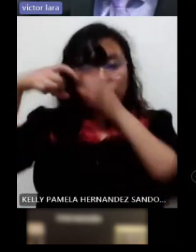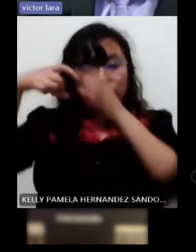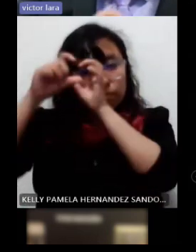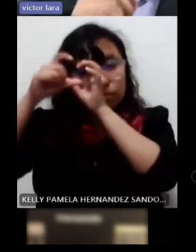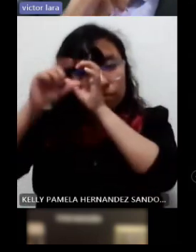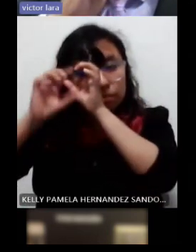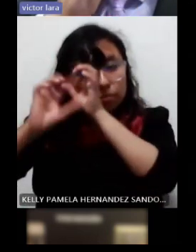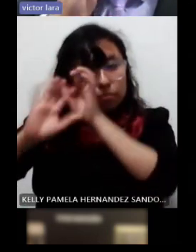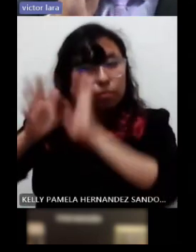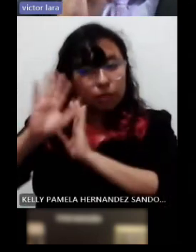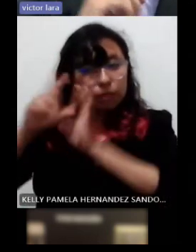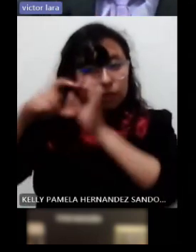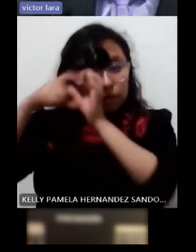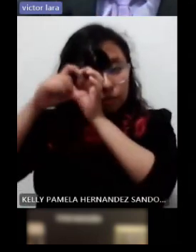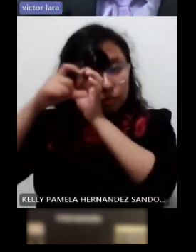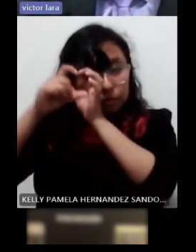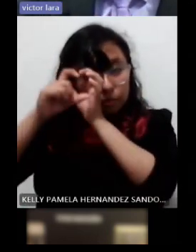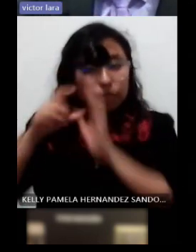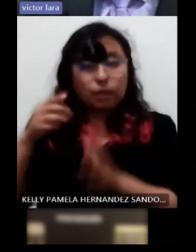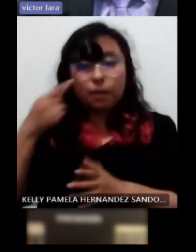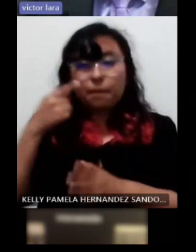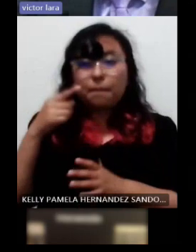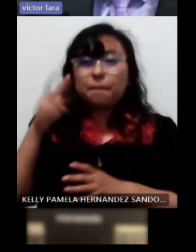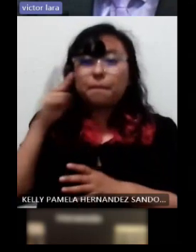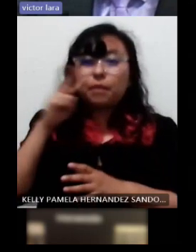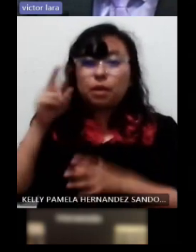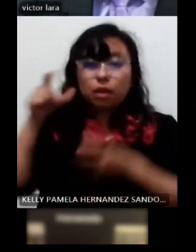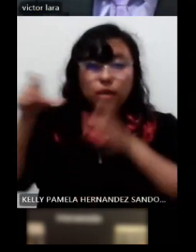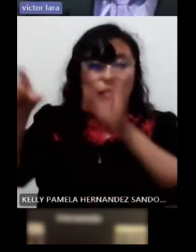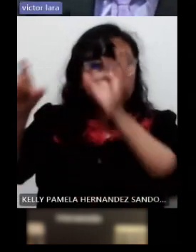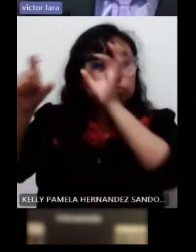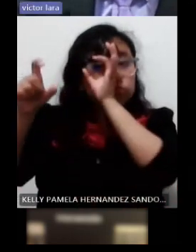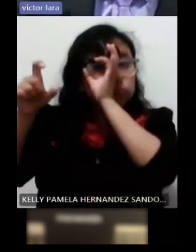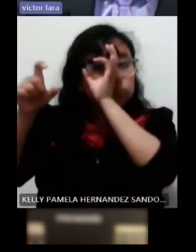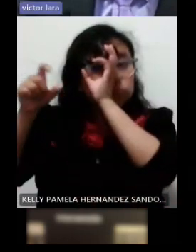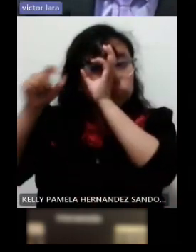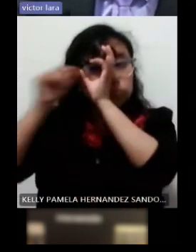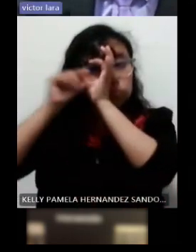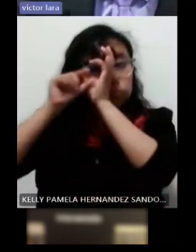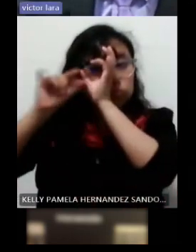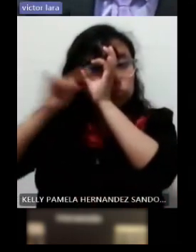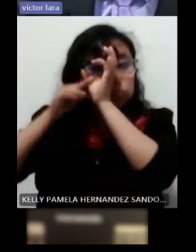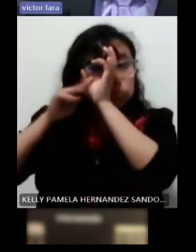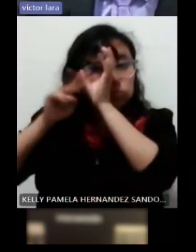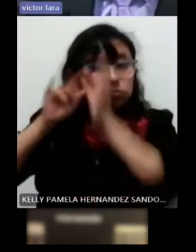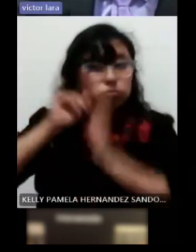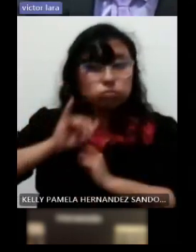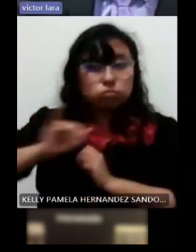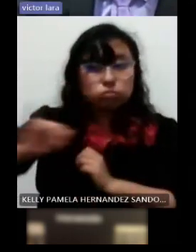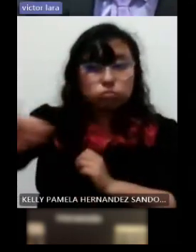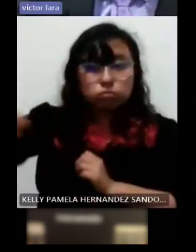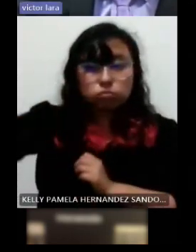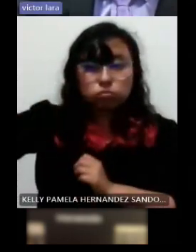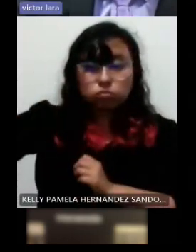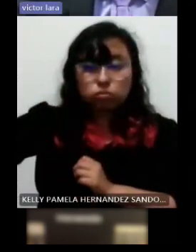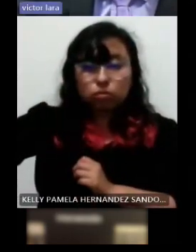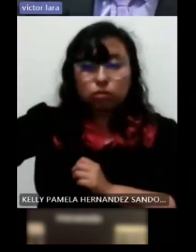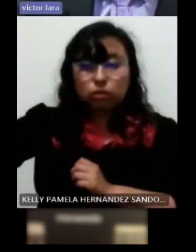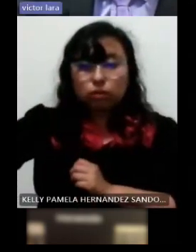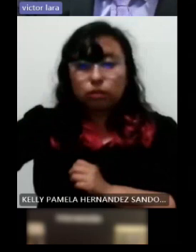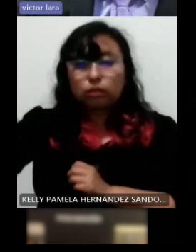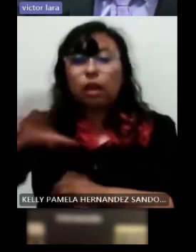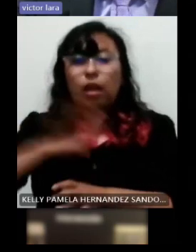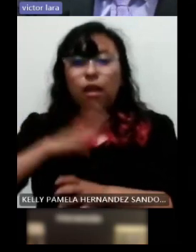un telescopio calculado en un lente montado que previamente el paciente ya tiene su lente de contacto y